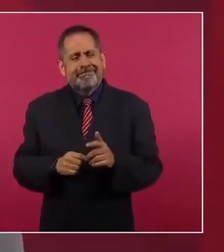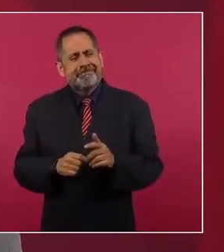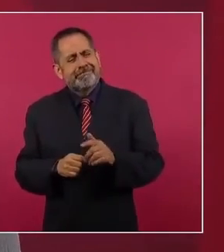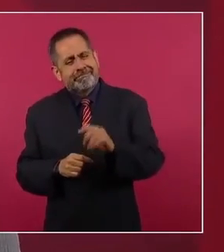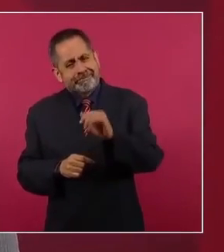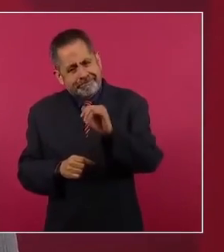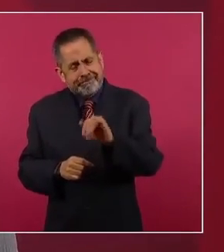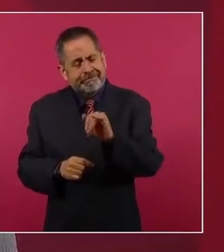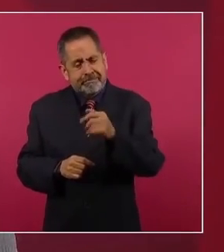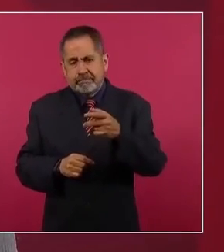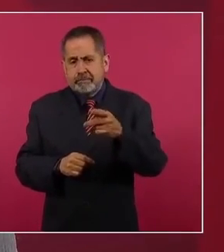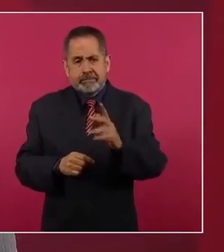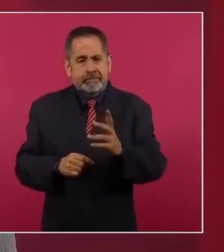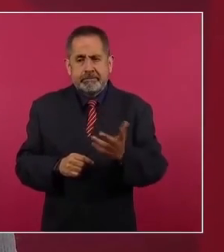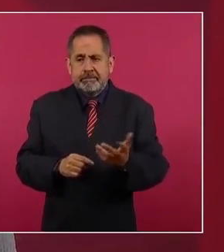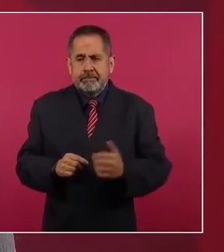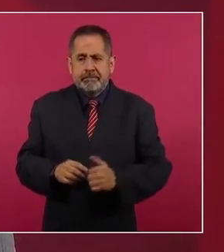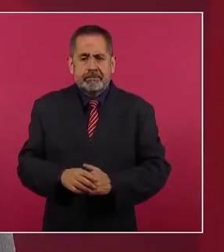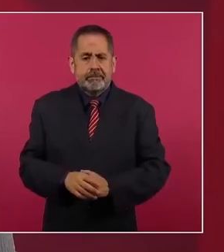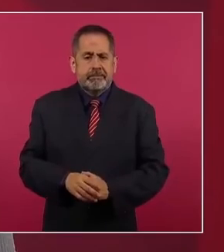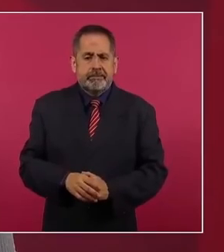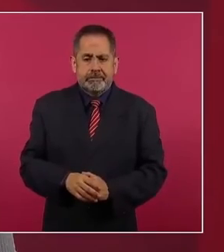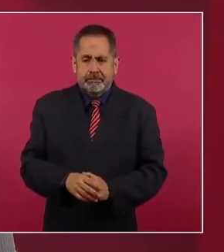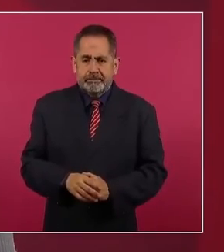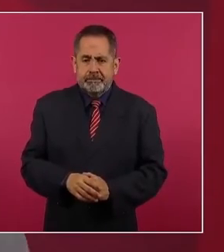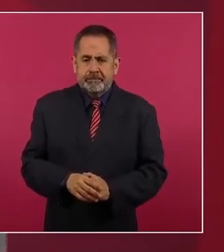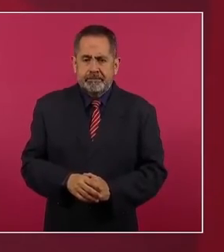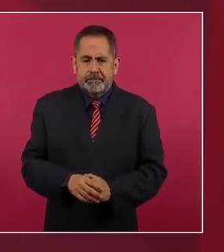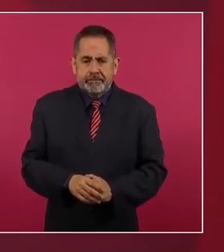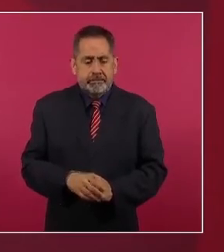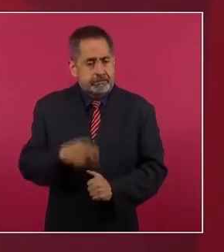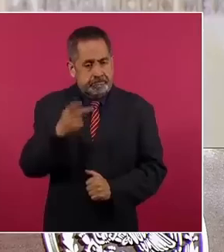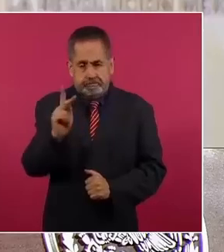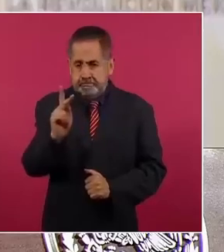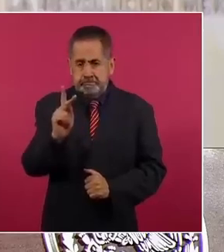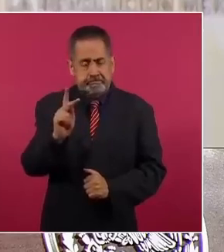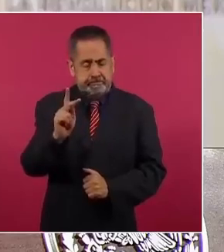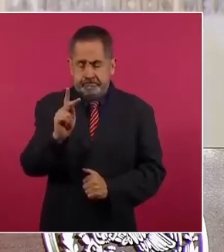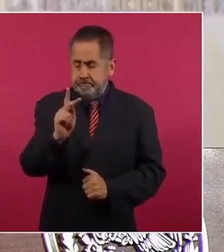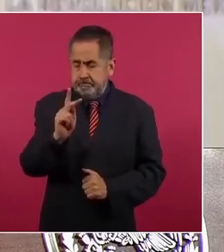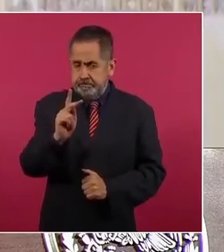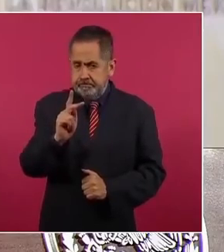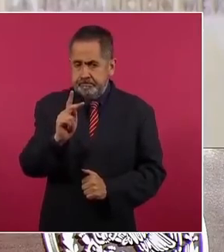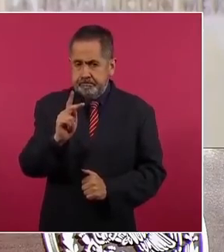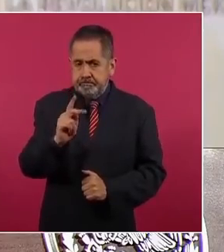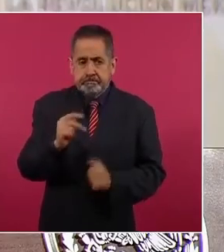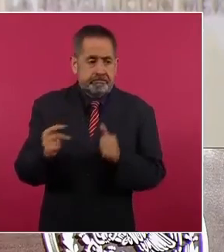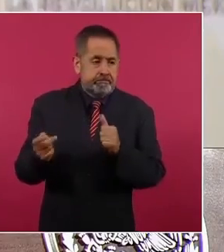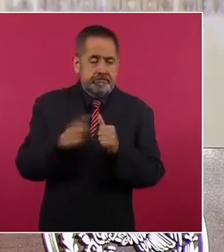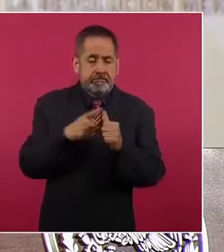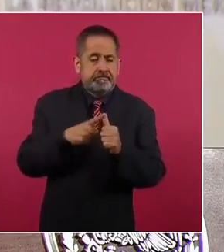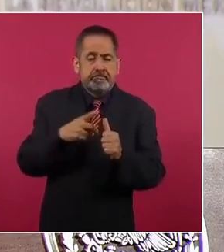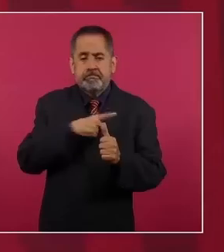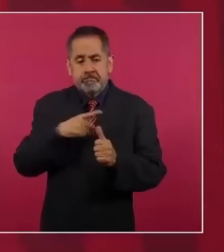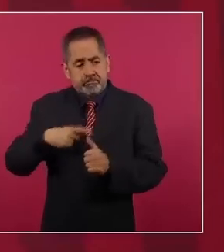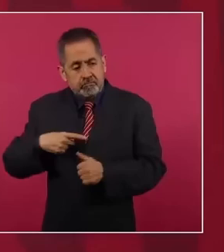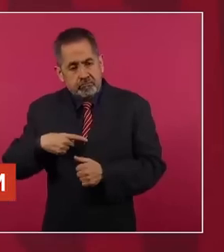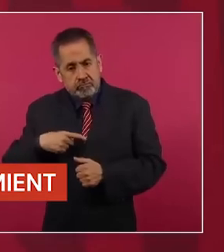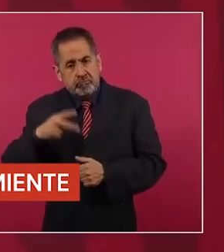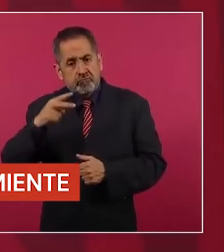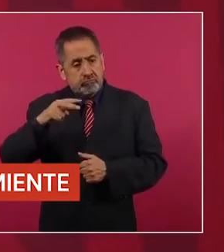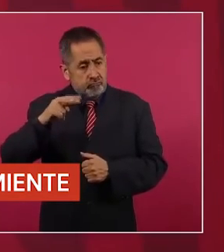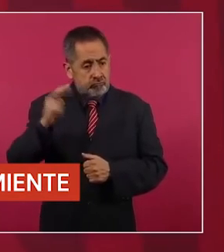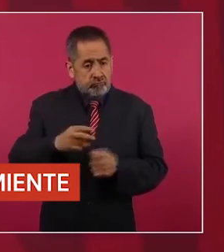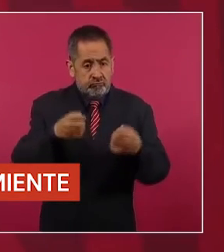siempre y cuando tengamos verdaderos,